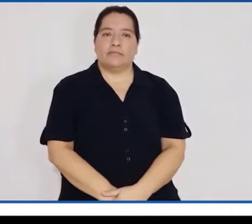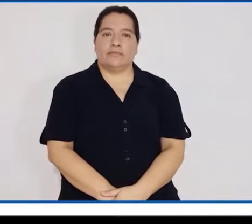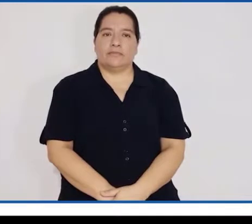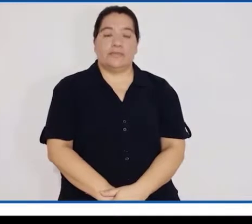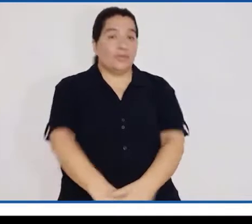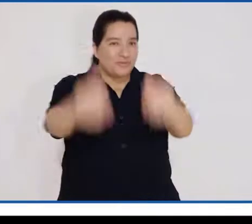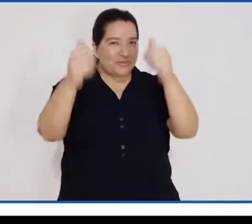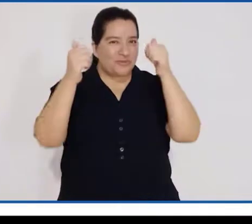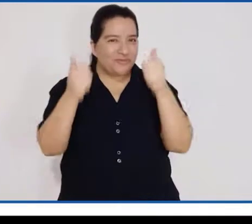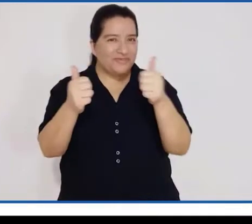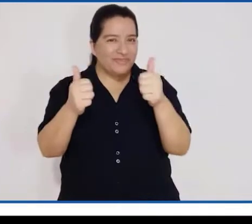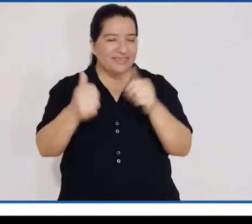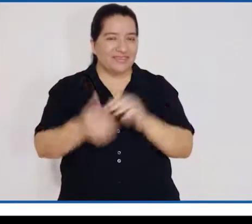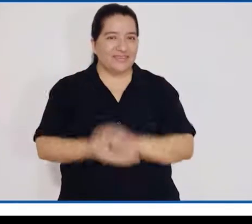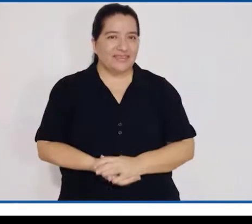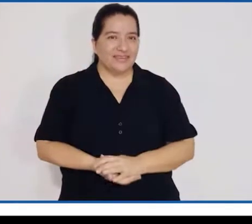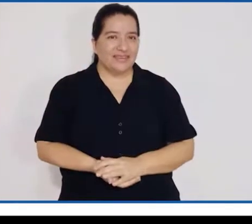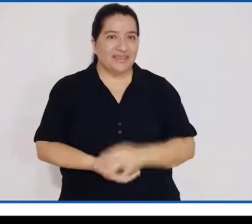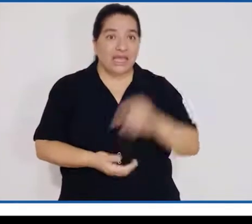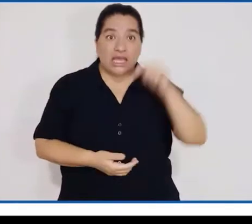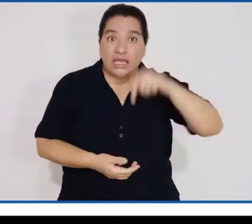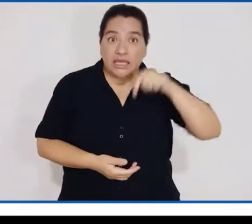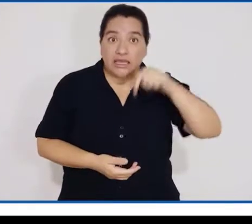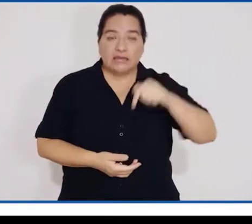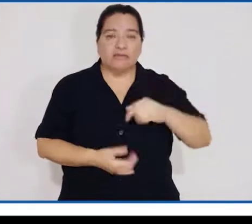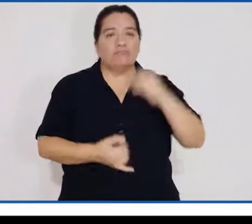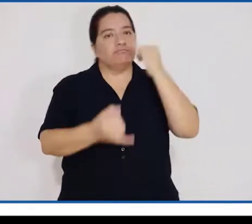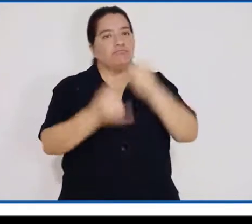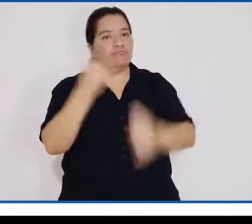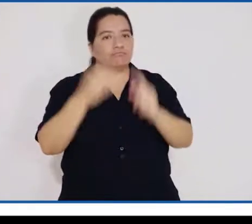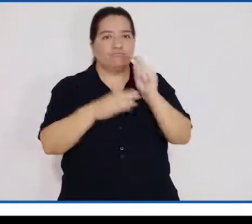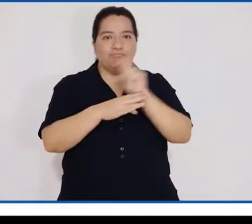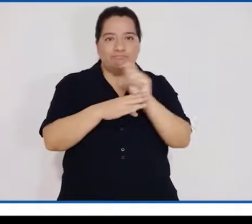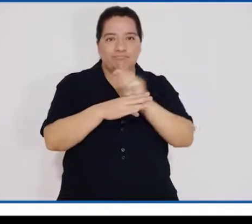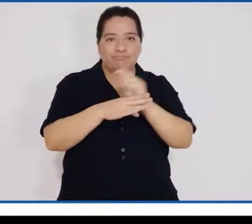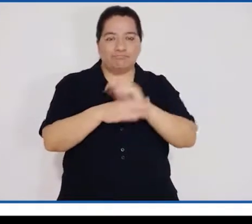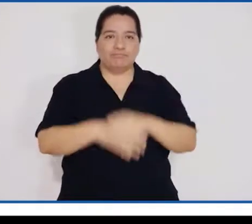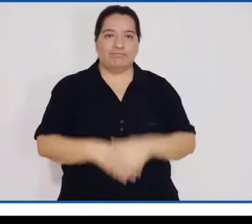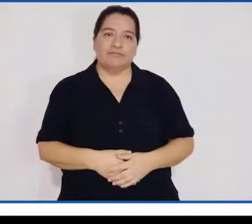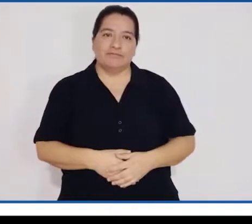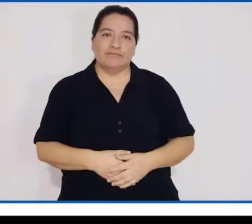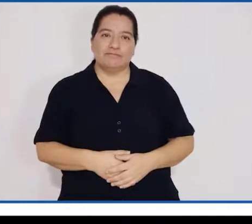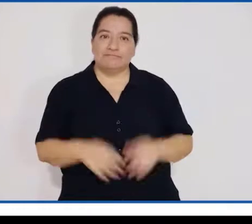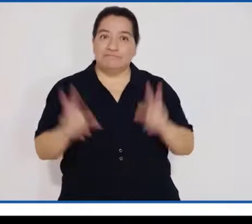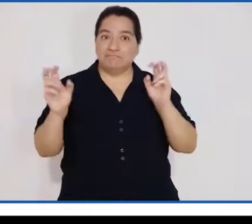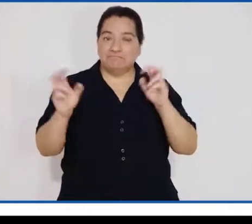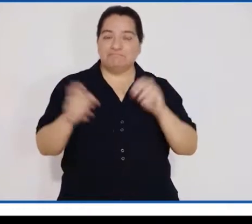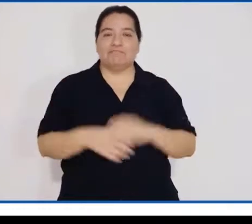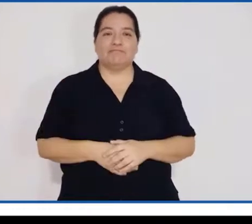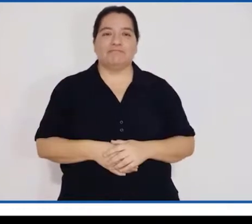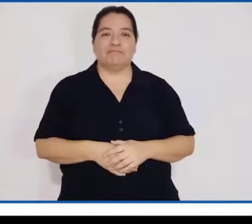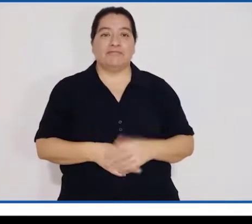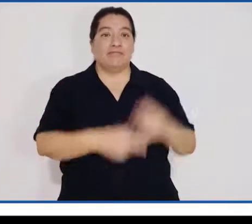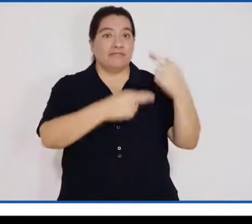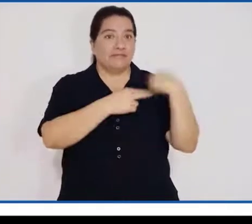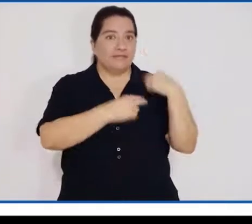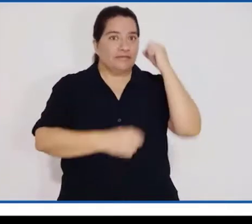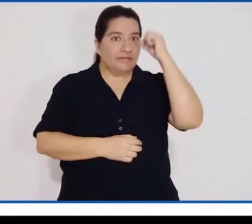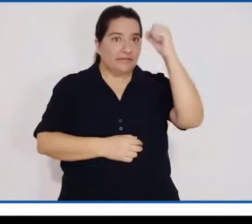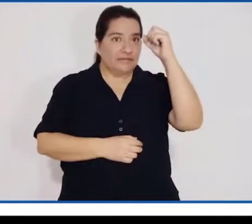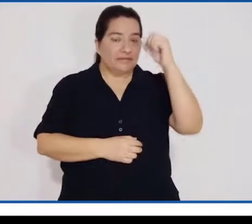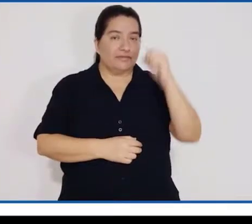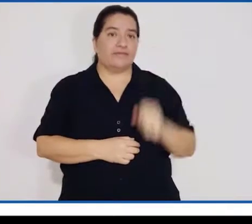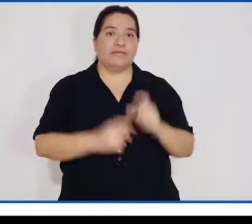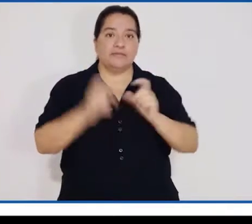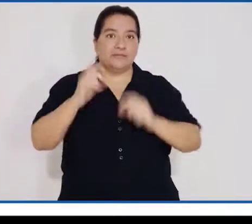Muy bien. Esta fue nuestra última actividad sobre ciudadanía. Espero